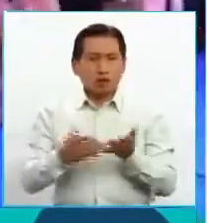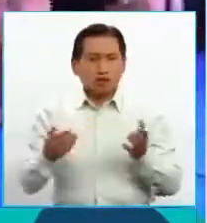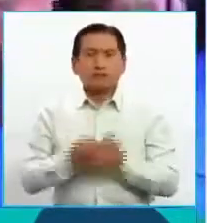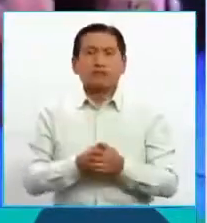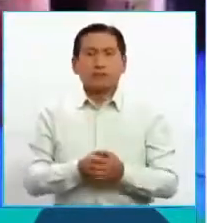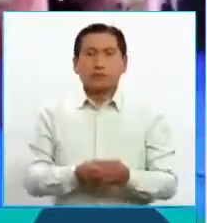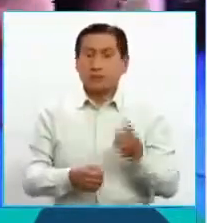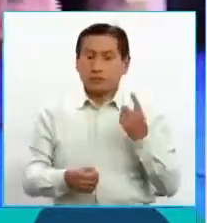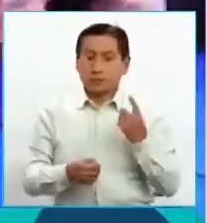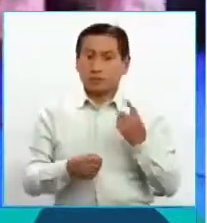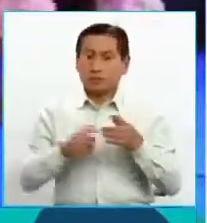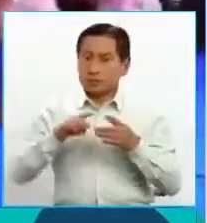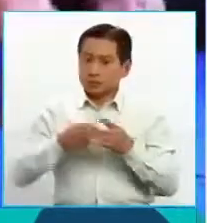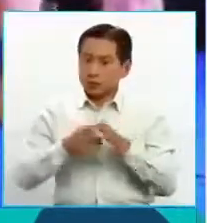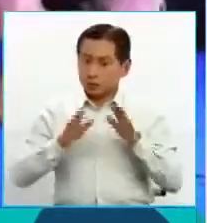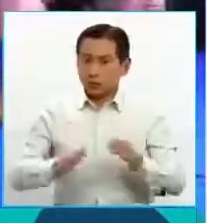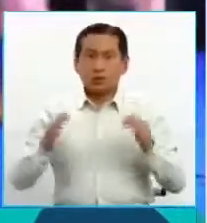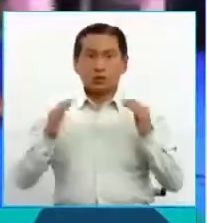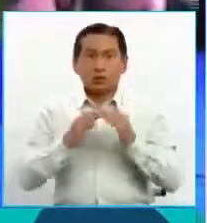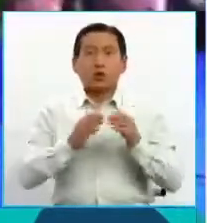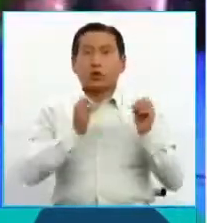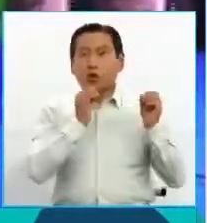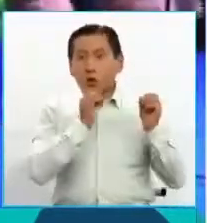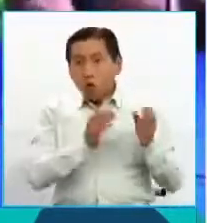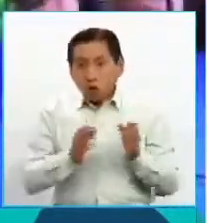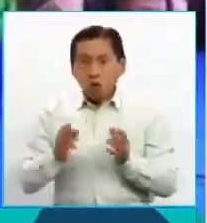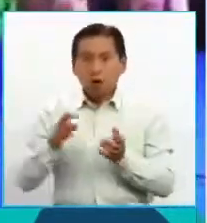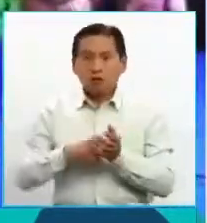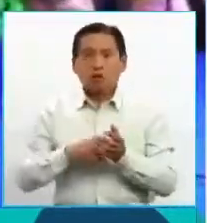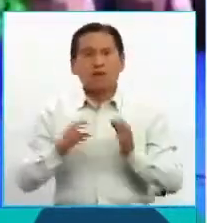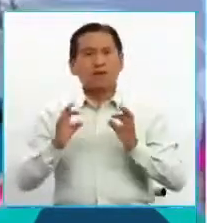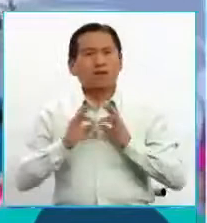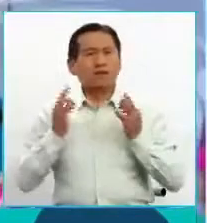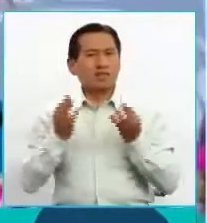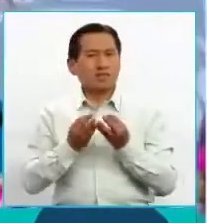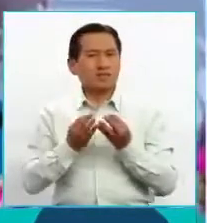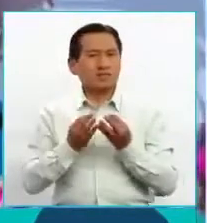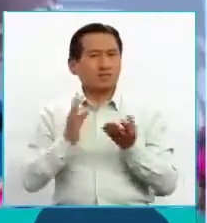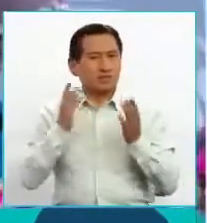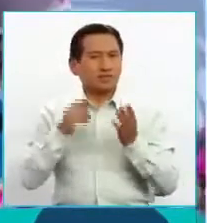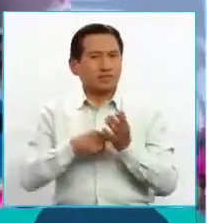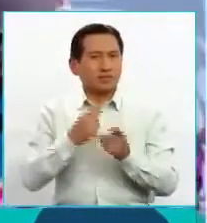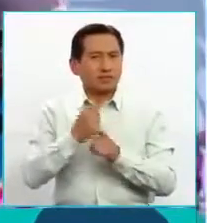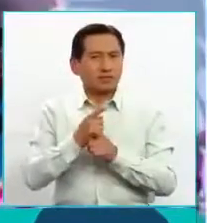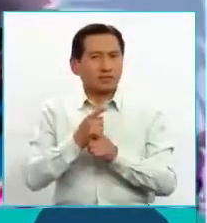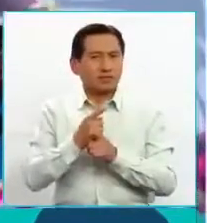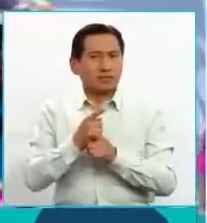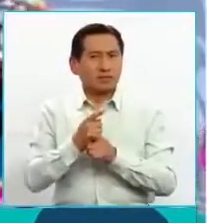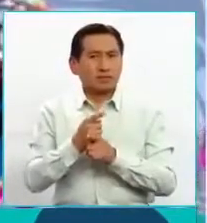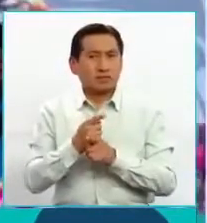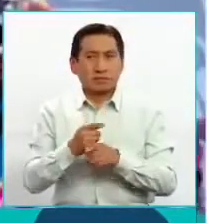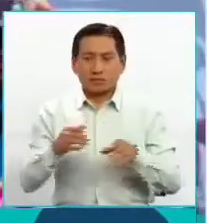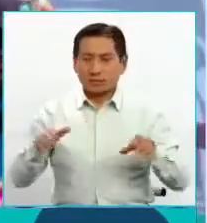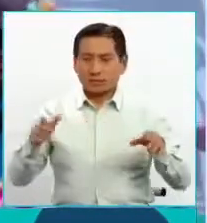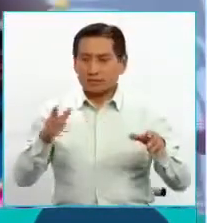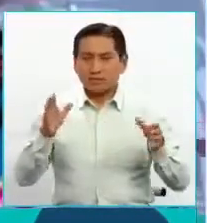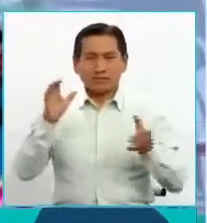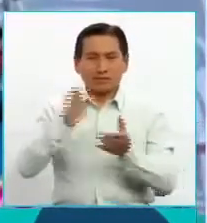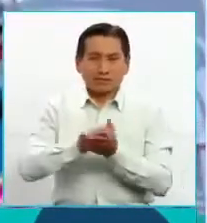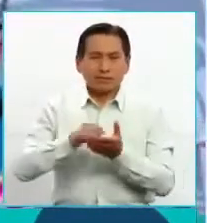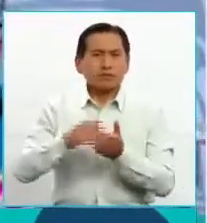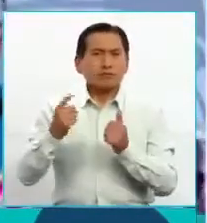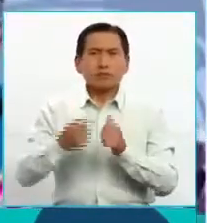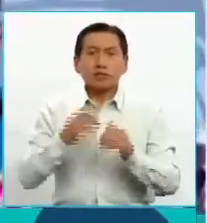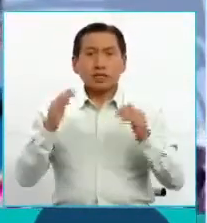Primero se empieza por la casa a ordenar, como una familia cuando llega a hacer matrimonio, que es lo primero,